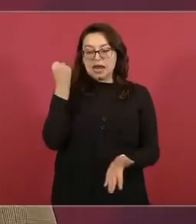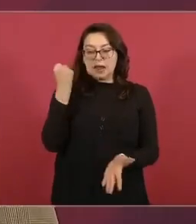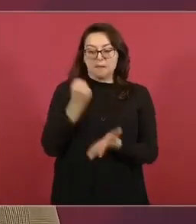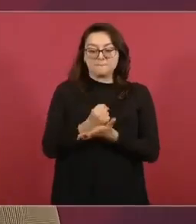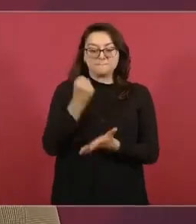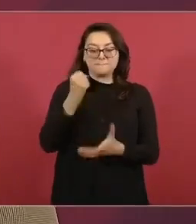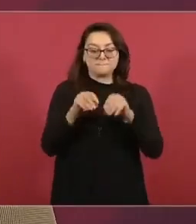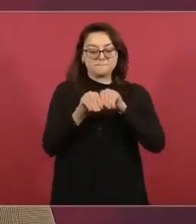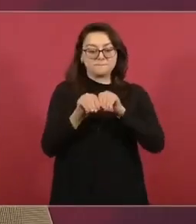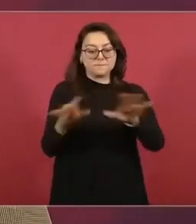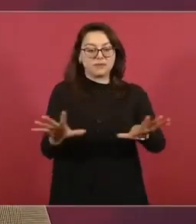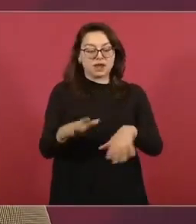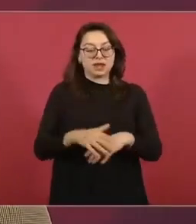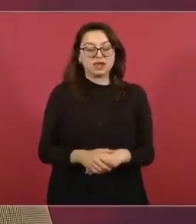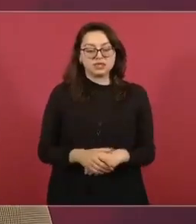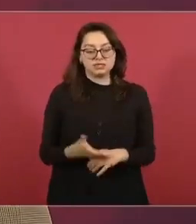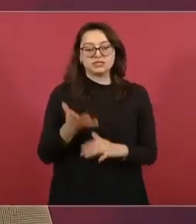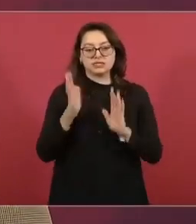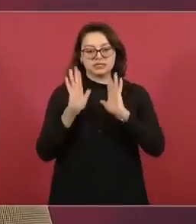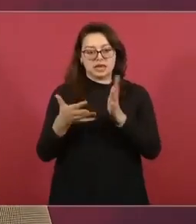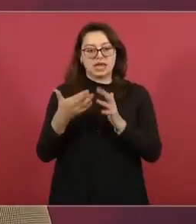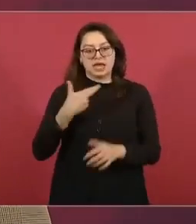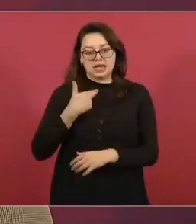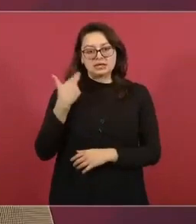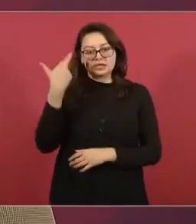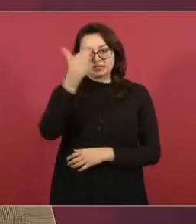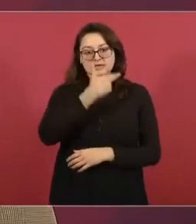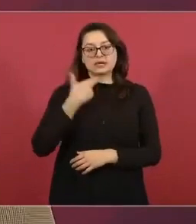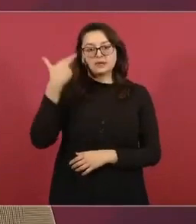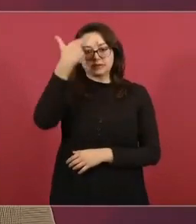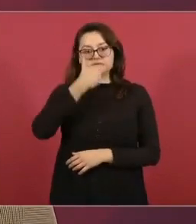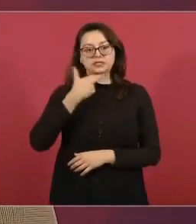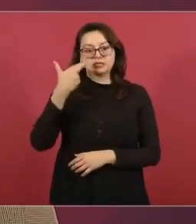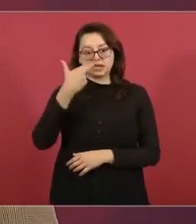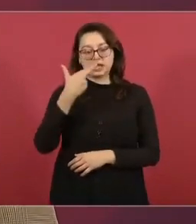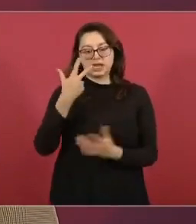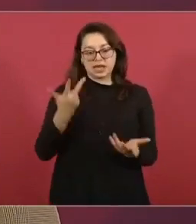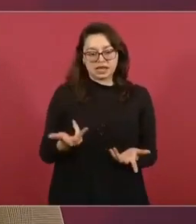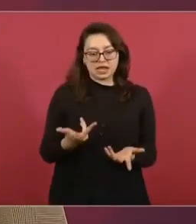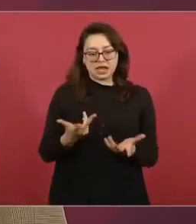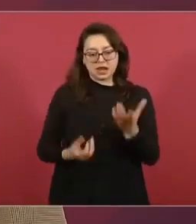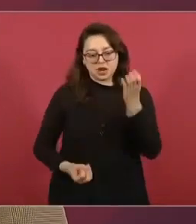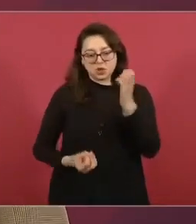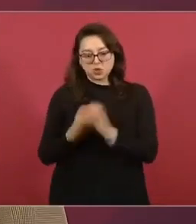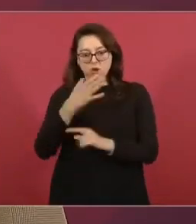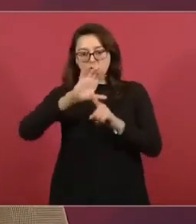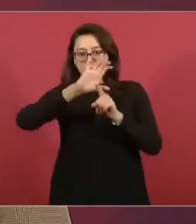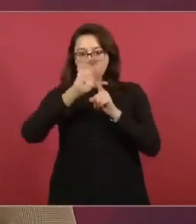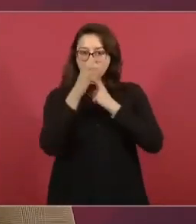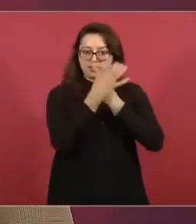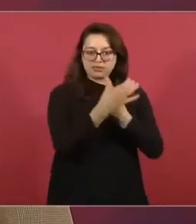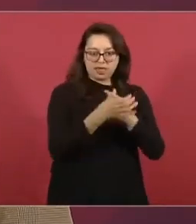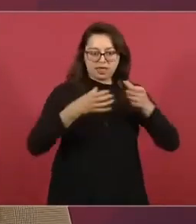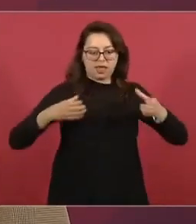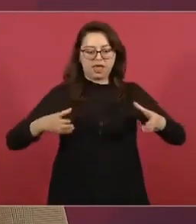revisión del comité de moléculas nuevas hay que recordar que hay un comité